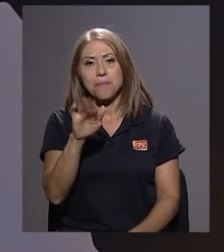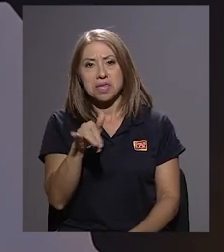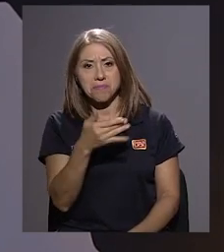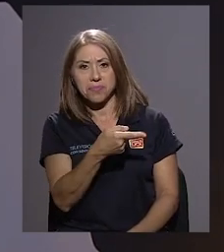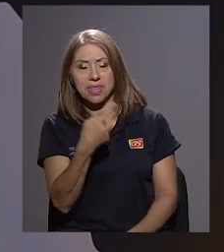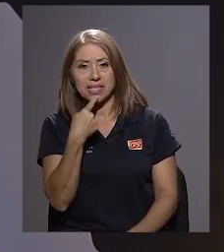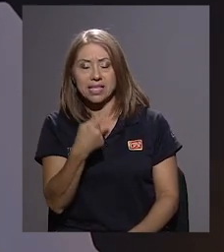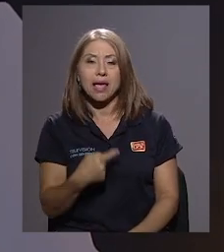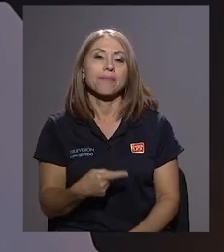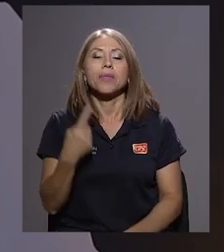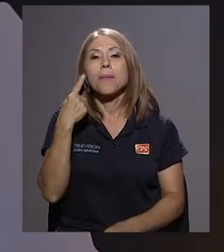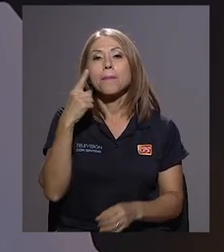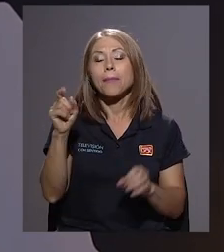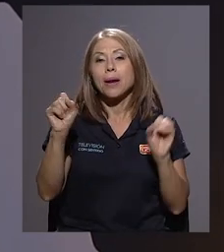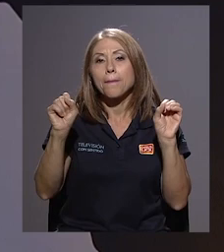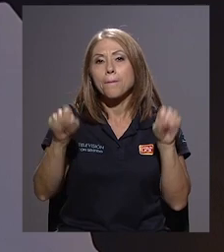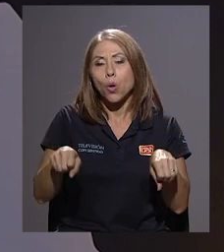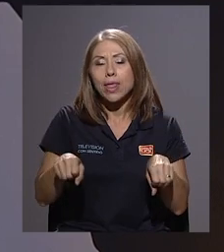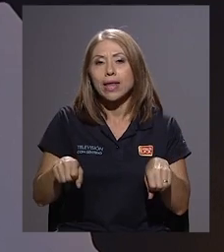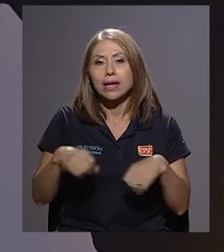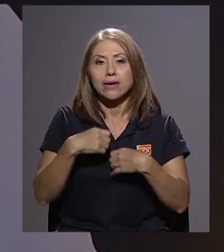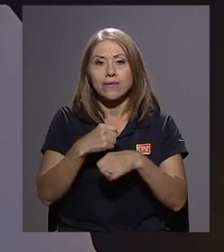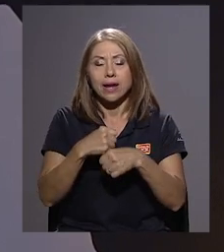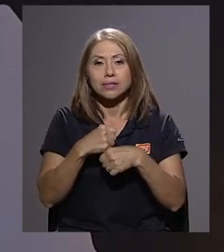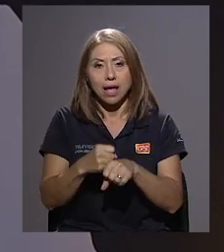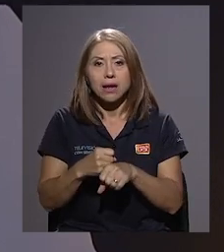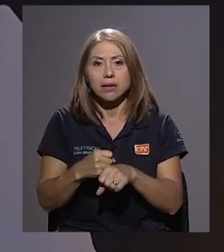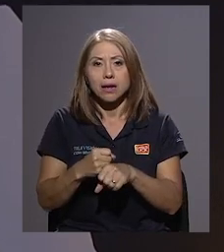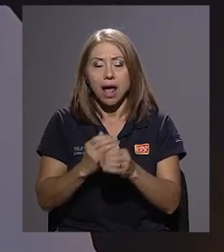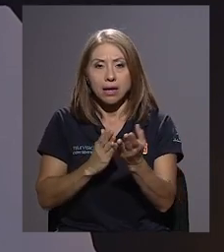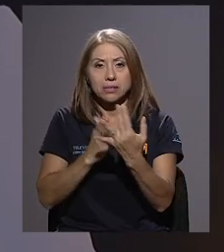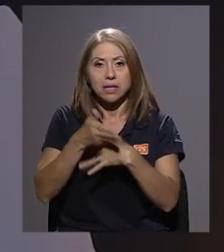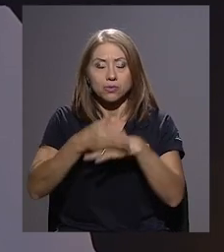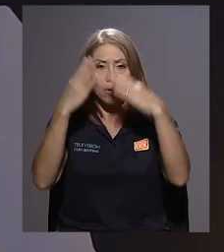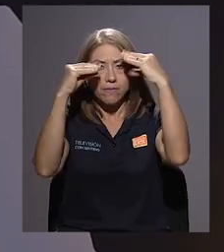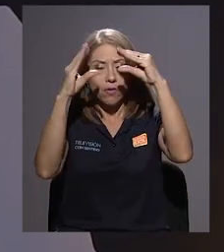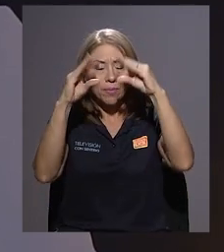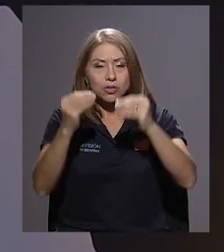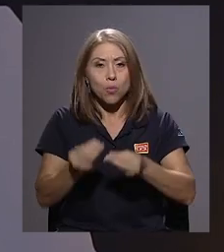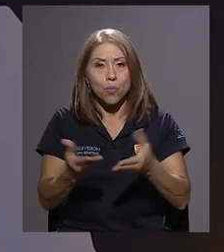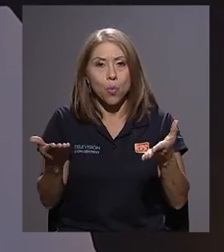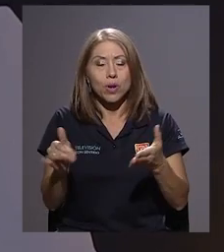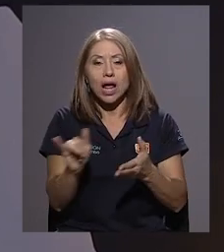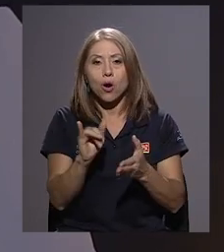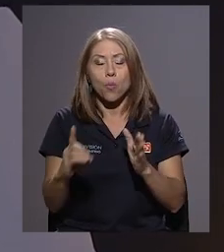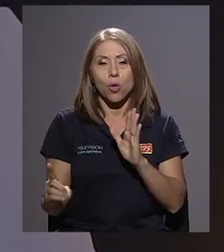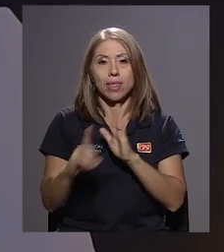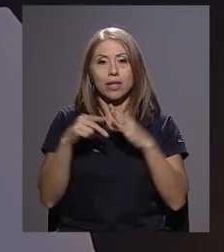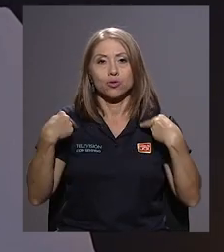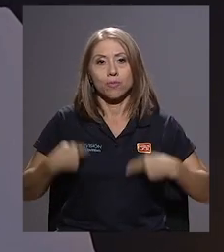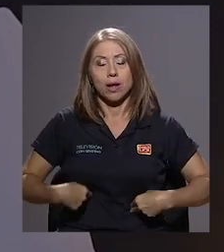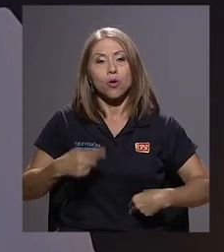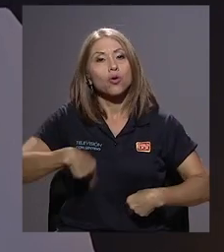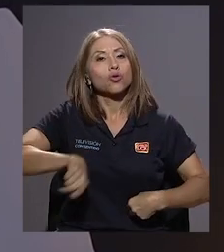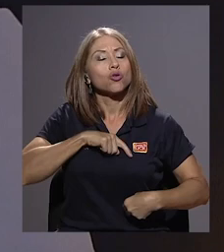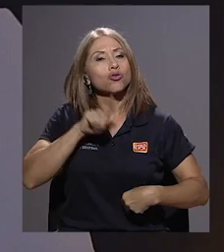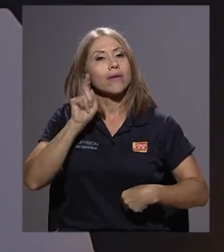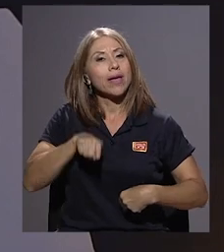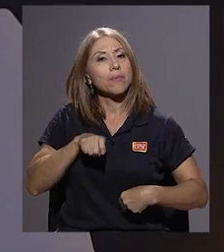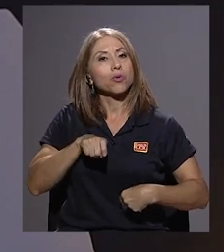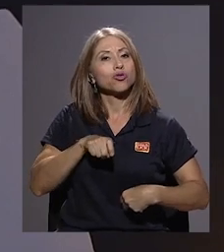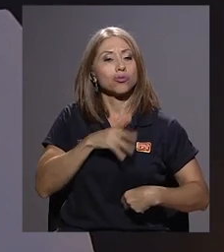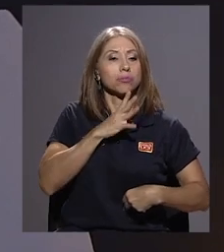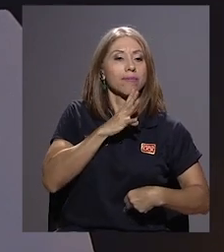casualmente para poder realizar acceso a la información pública como derecho humano, tenemos que ser consecuentes